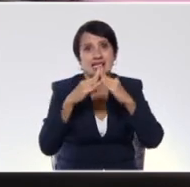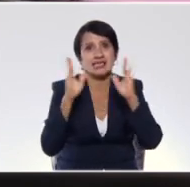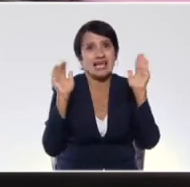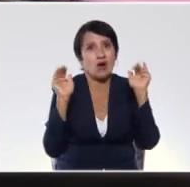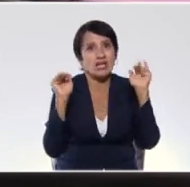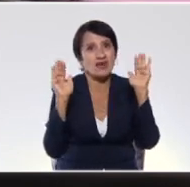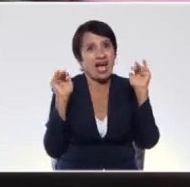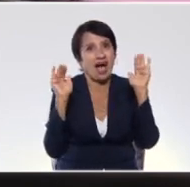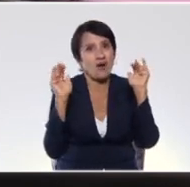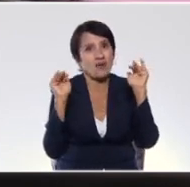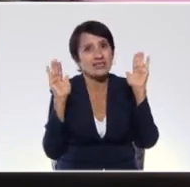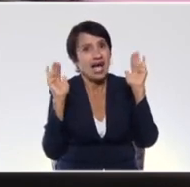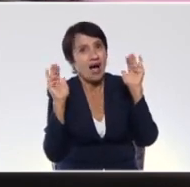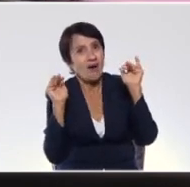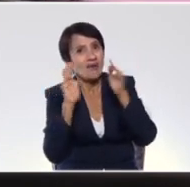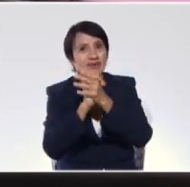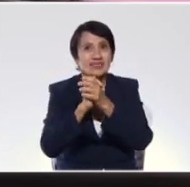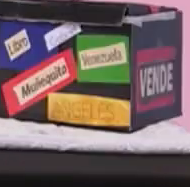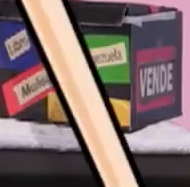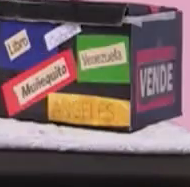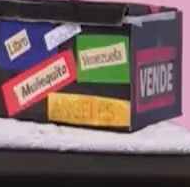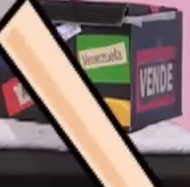Chau, amiguito, chau.